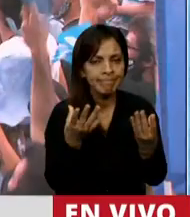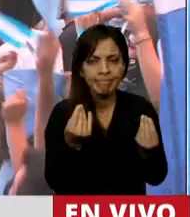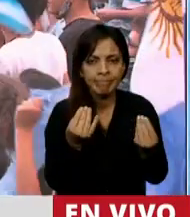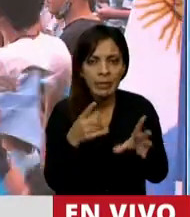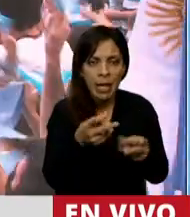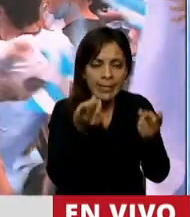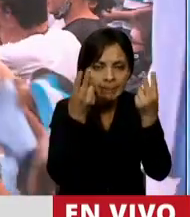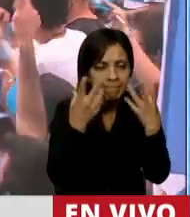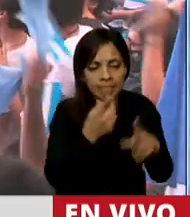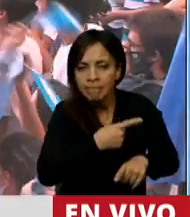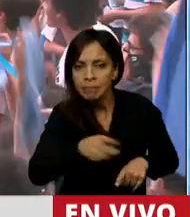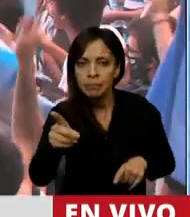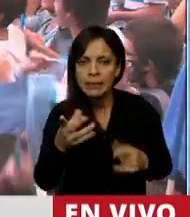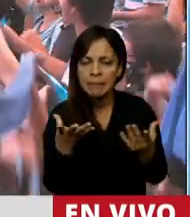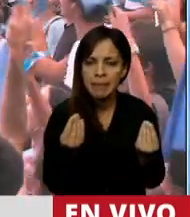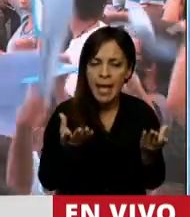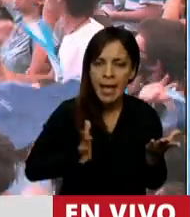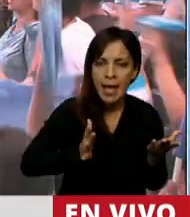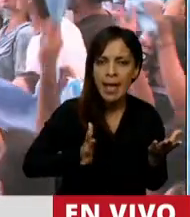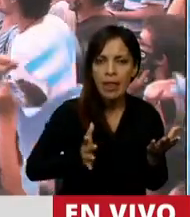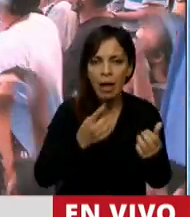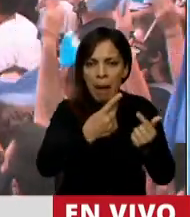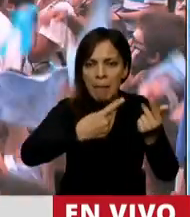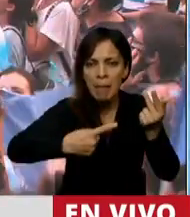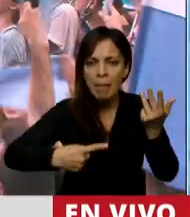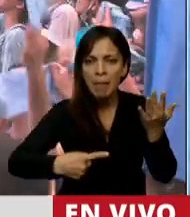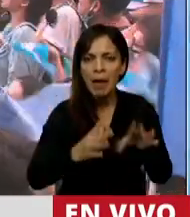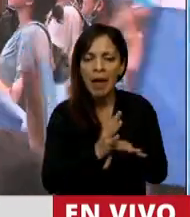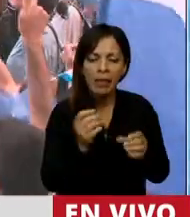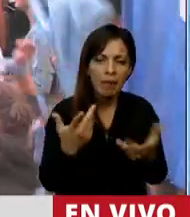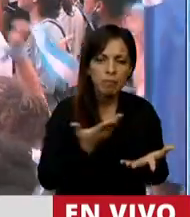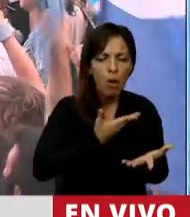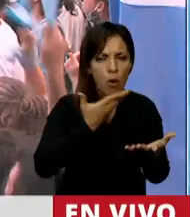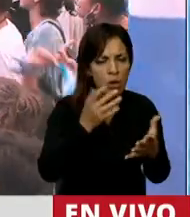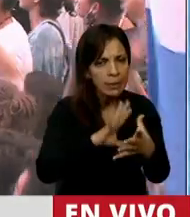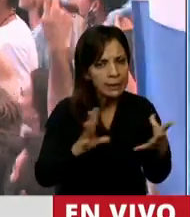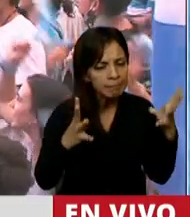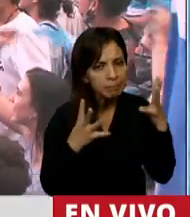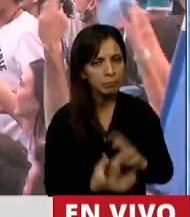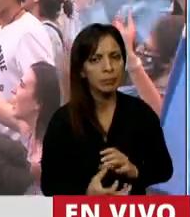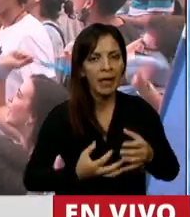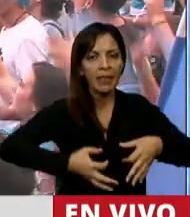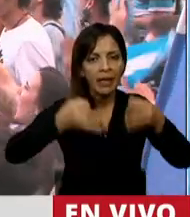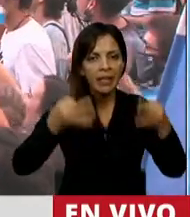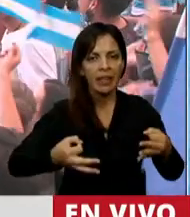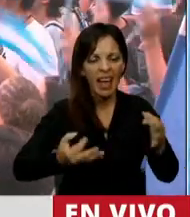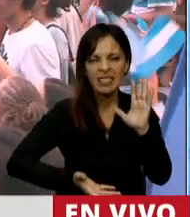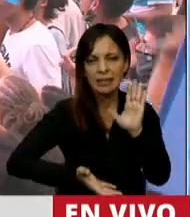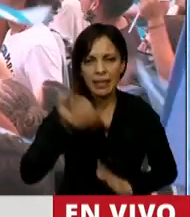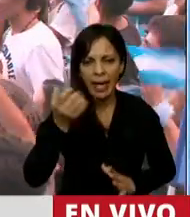obligadas a hacer un montón de cosas y les golpearon su dignidad. Se la quitaron, se la